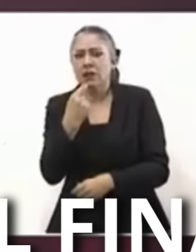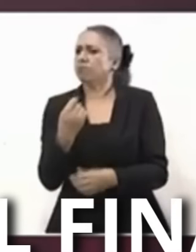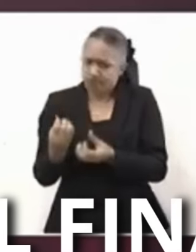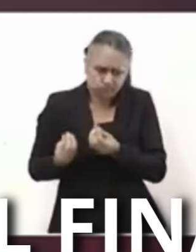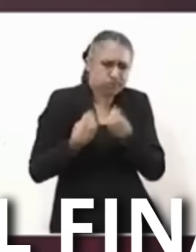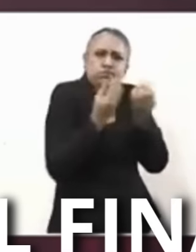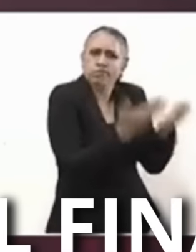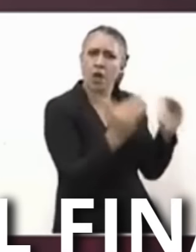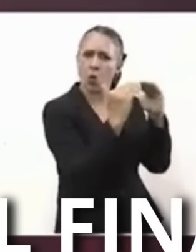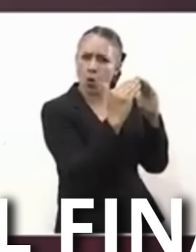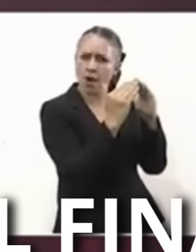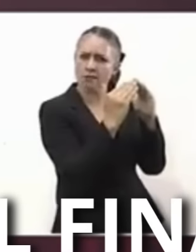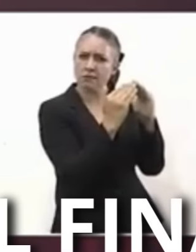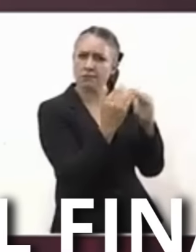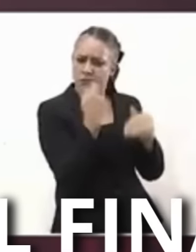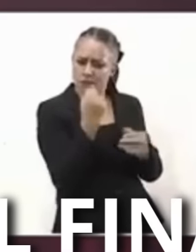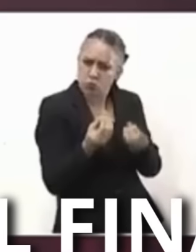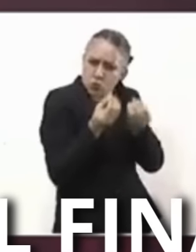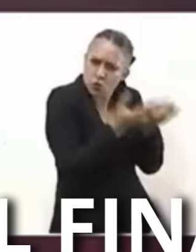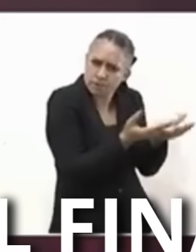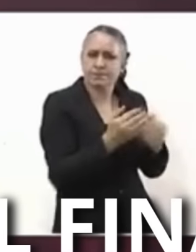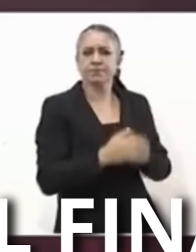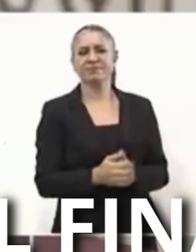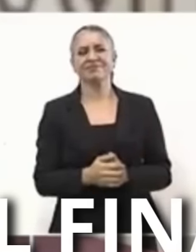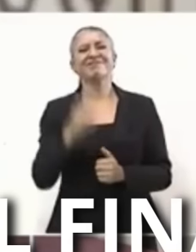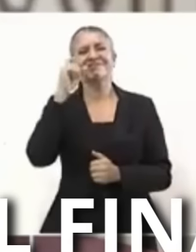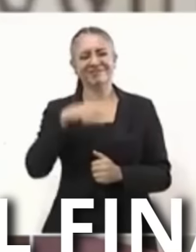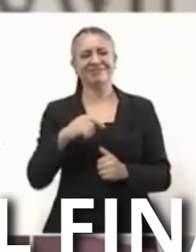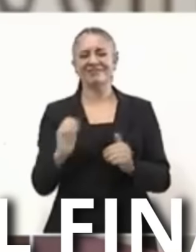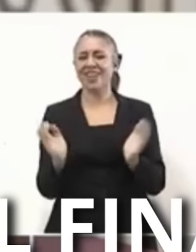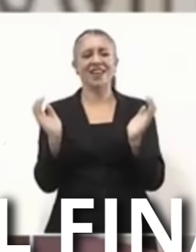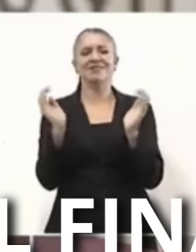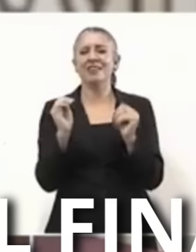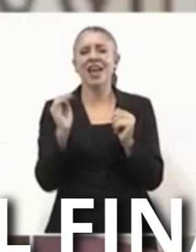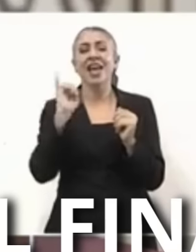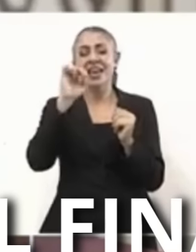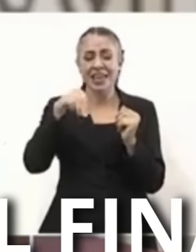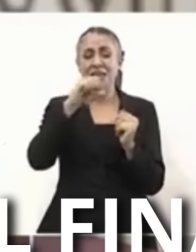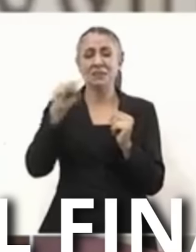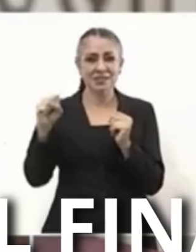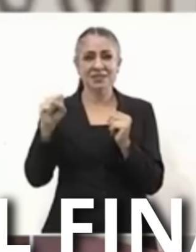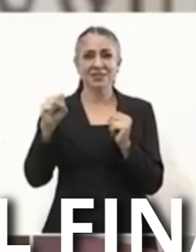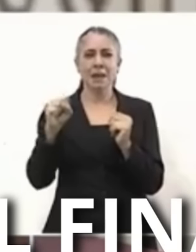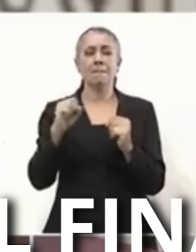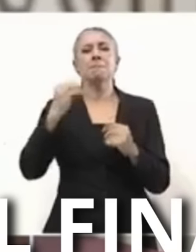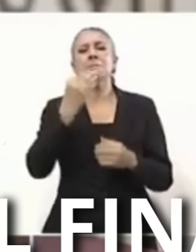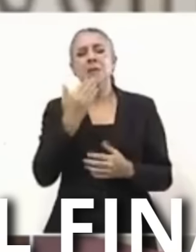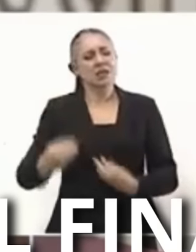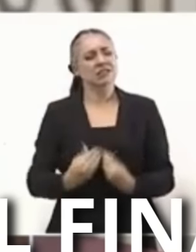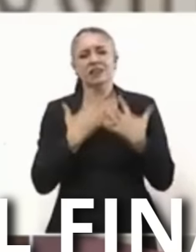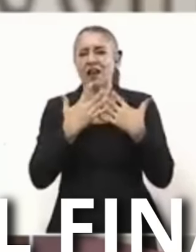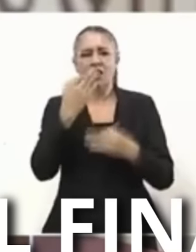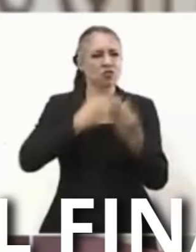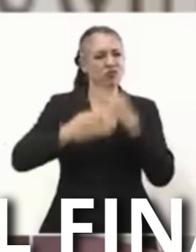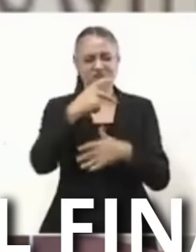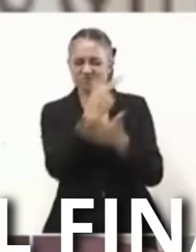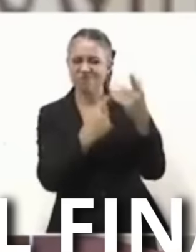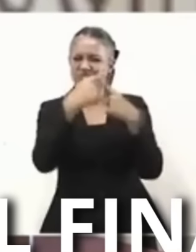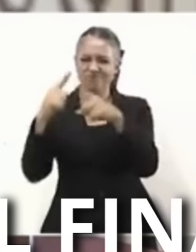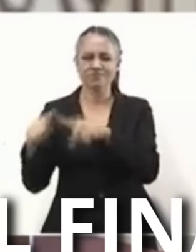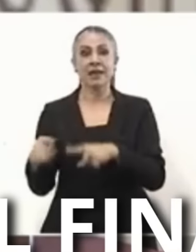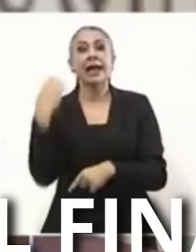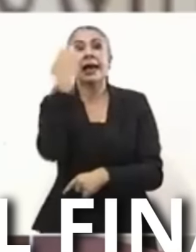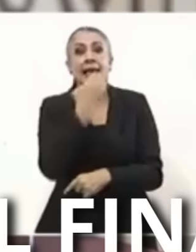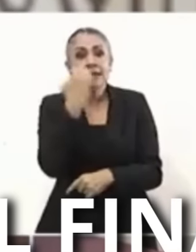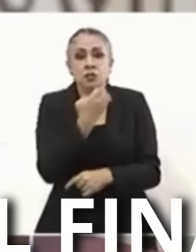Además de fortalecer El IMSS Bienestar Y todos los programas La escuela pública Es decir Vamos a dar